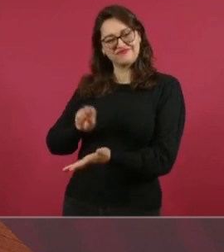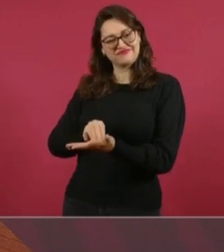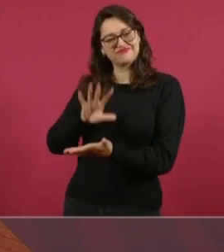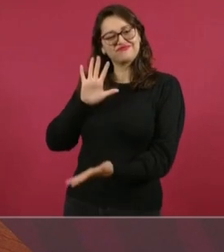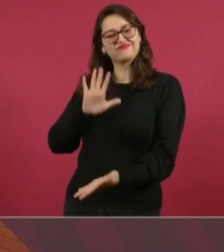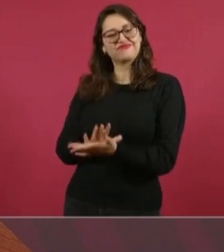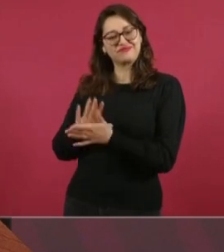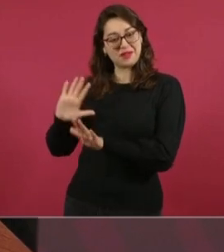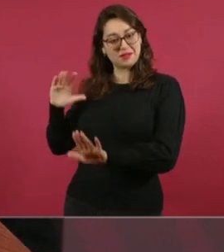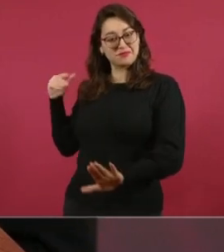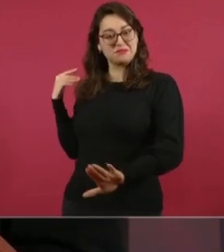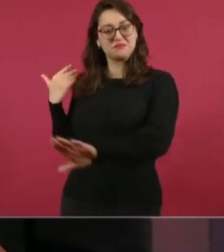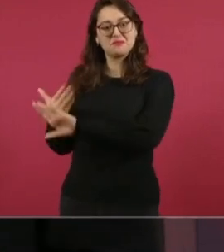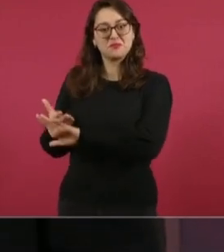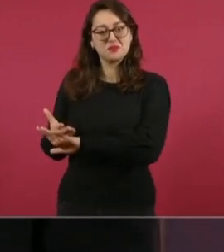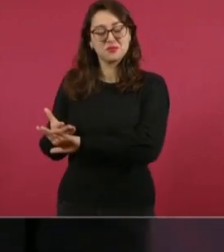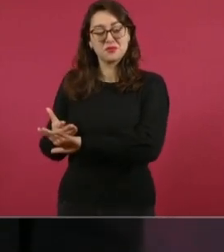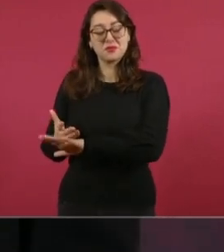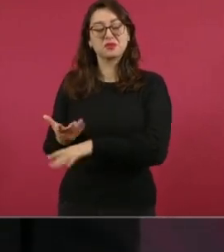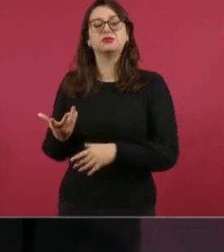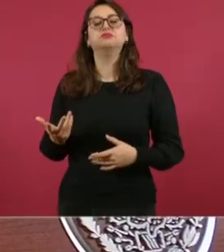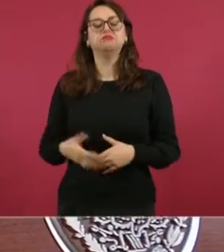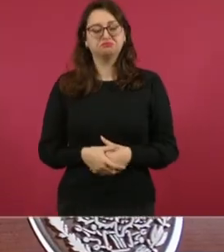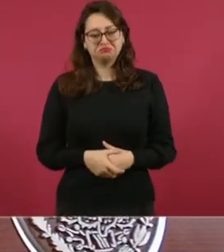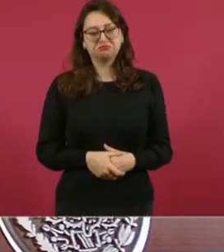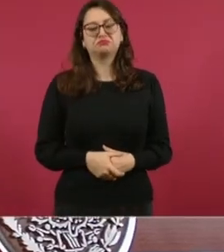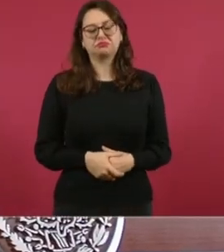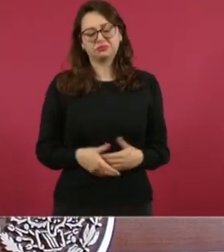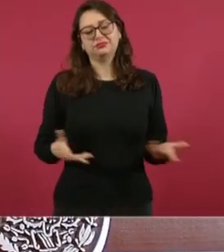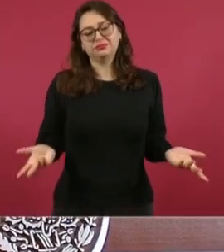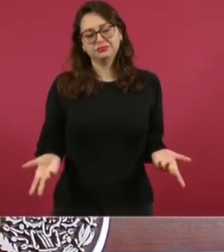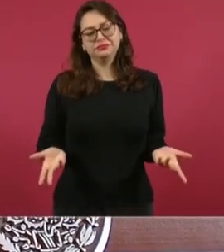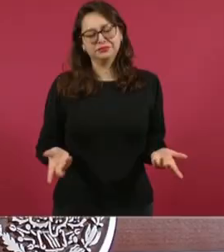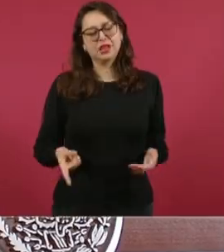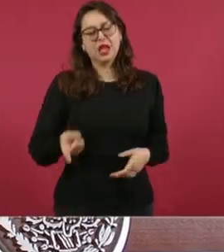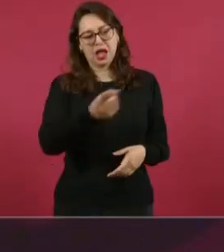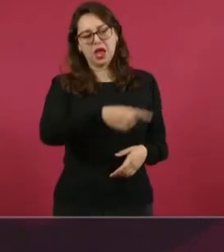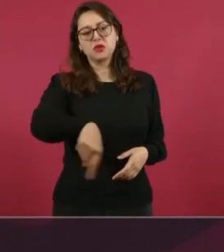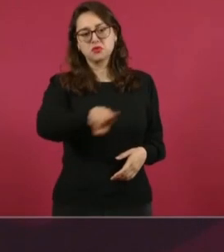Sí, pero eso se lo hacían a los corruptos.